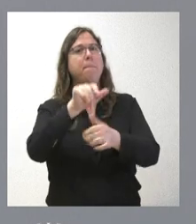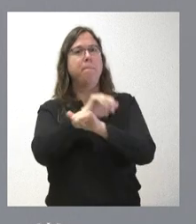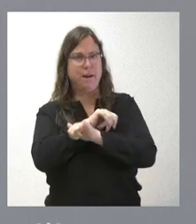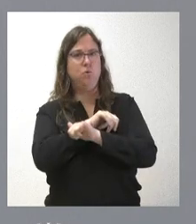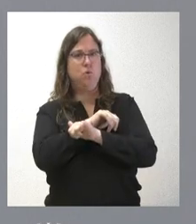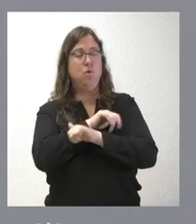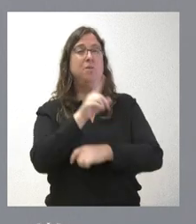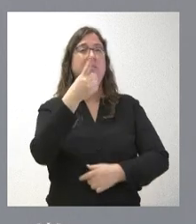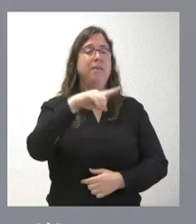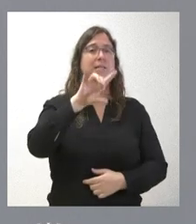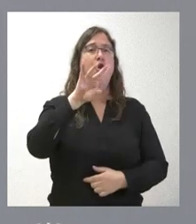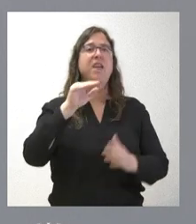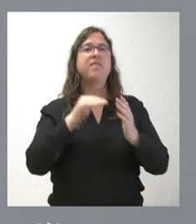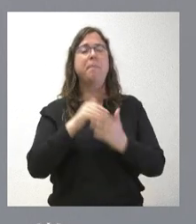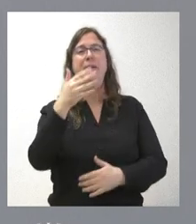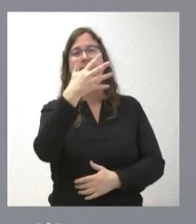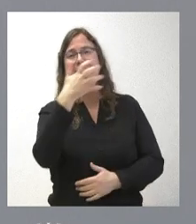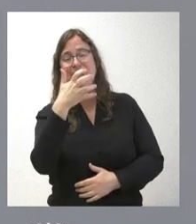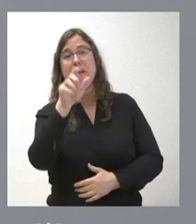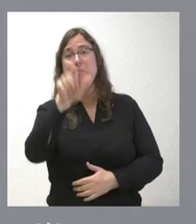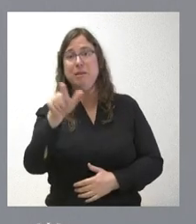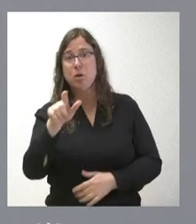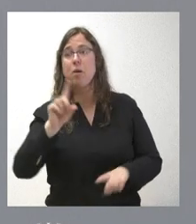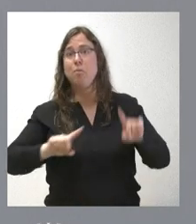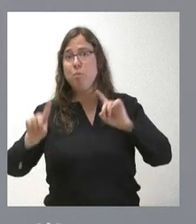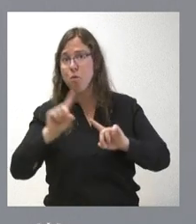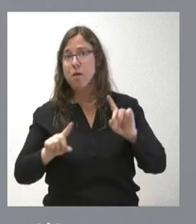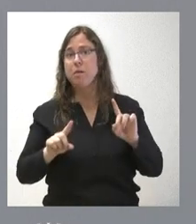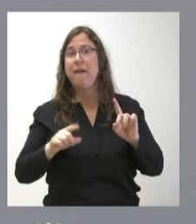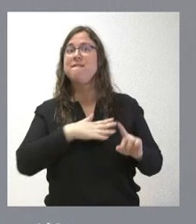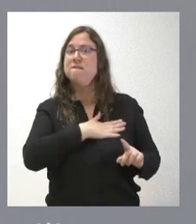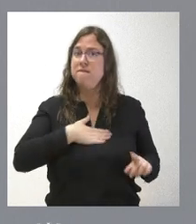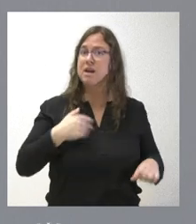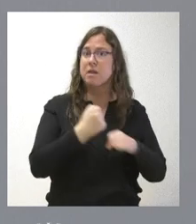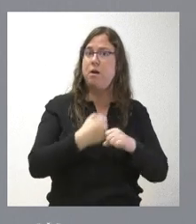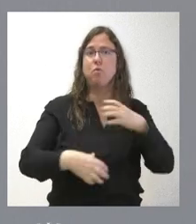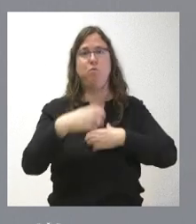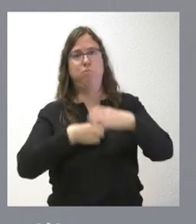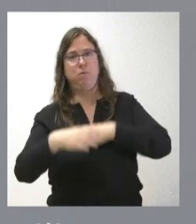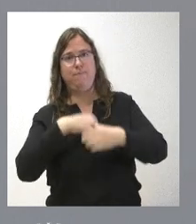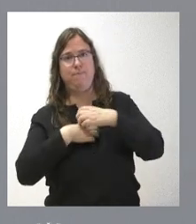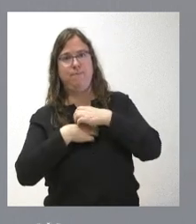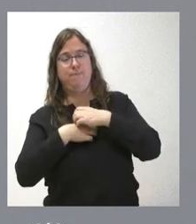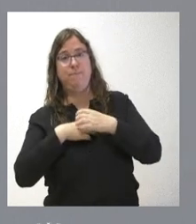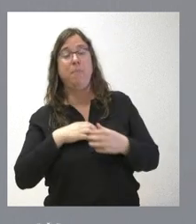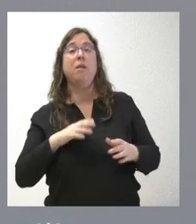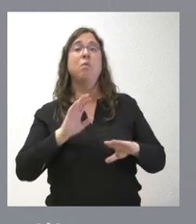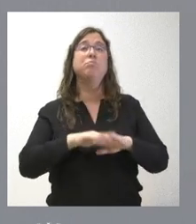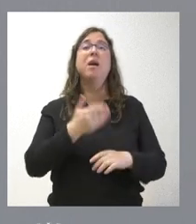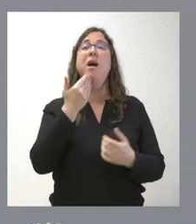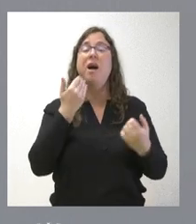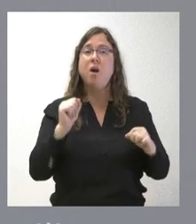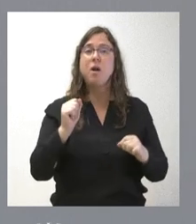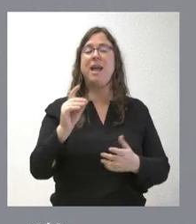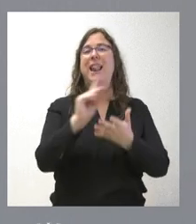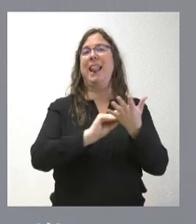Son 115.500 personas con problemas que quieren trabajar, no pueden hacerlo y, por tanto, a pesar de que nuestros datos son